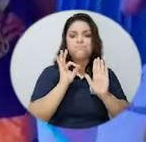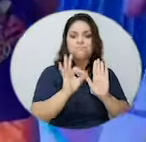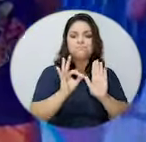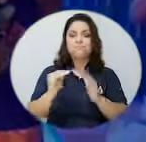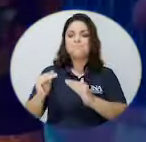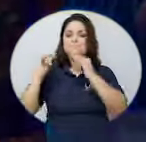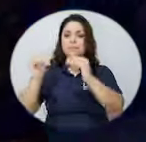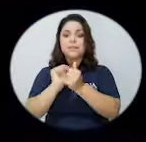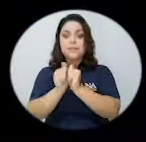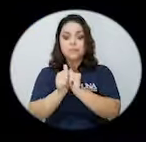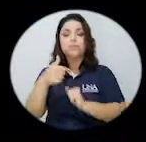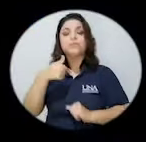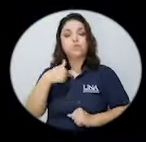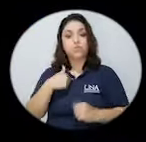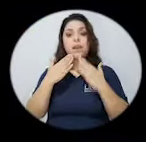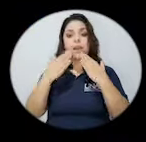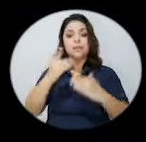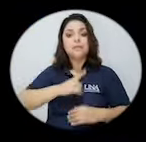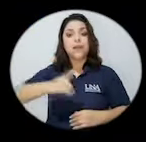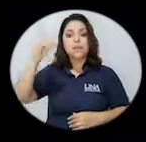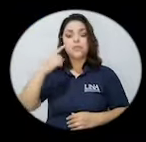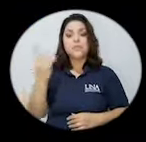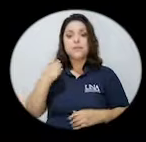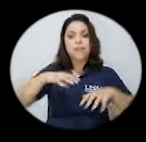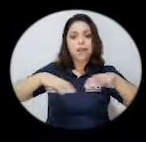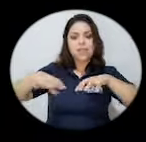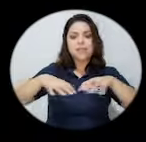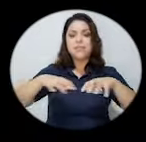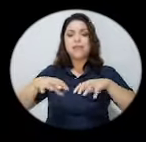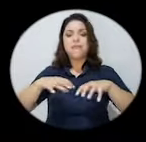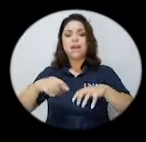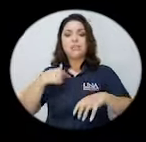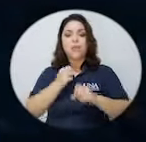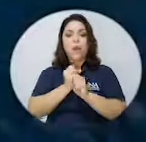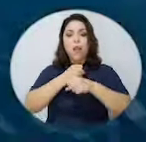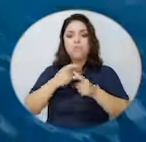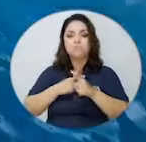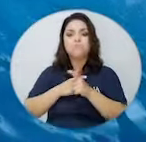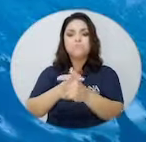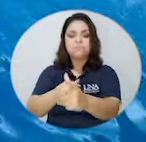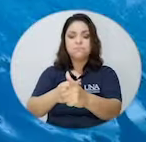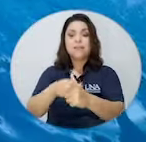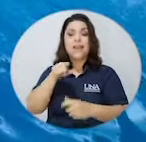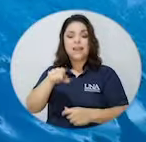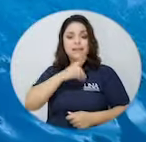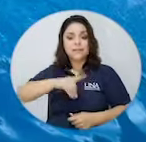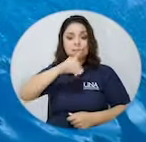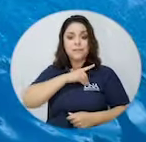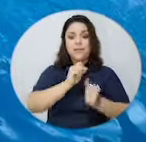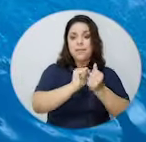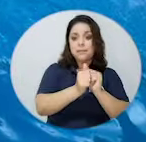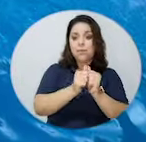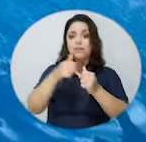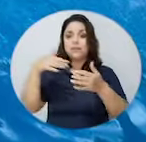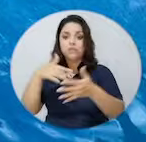como en deporte. Yo, gracias a Dios, me mantengo activa físicamente, hago triatlón, entonces creo que esa disciplina de todos los días hacer